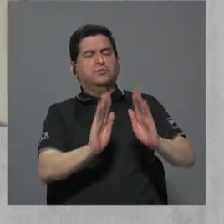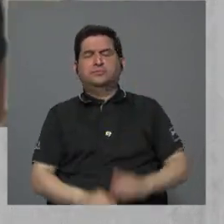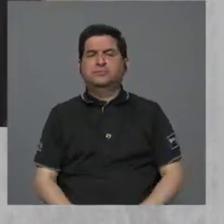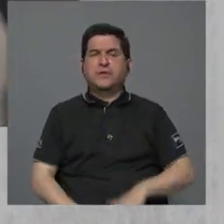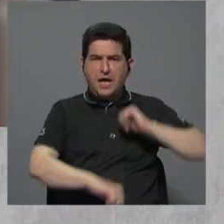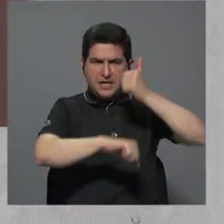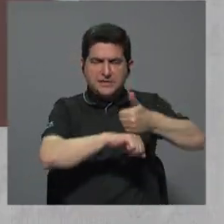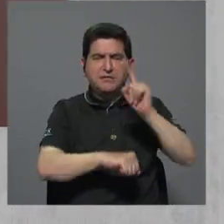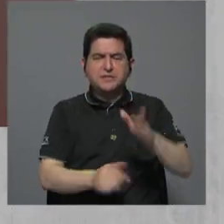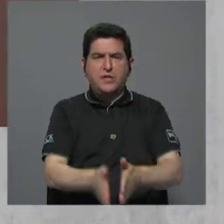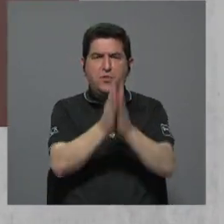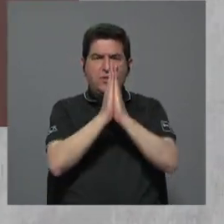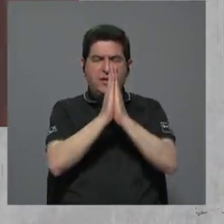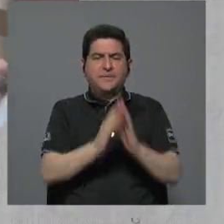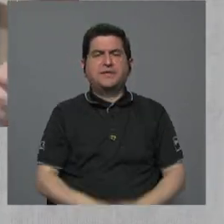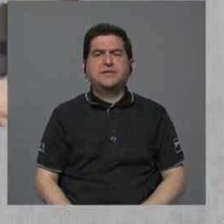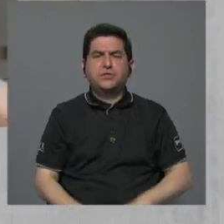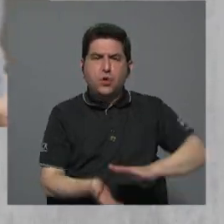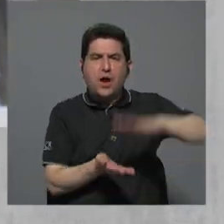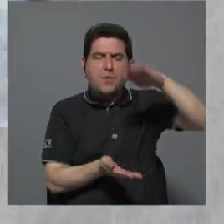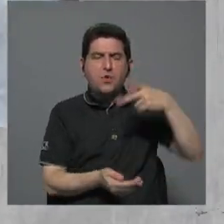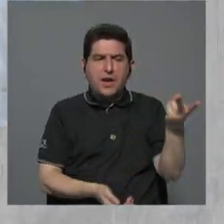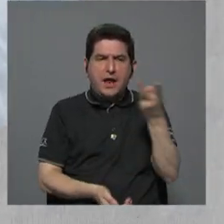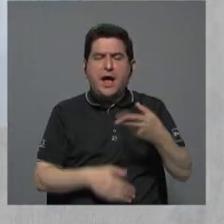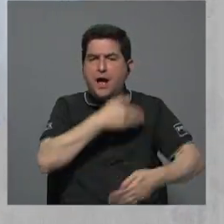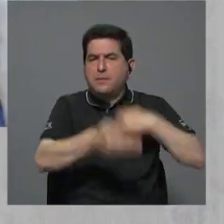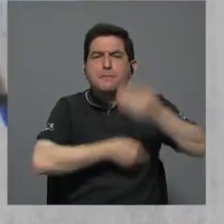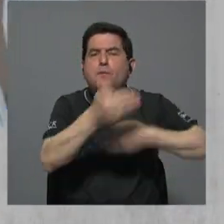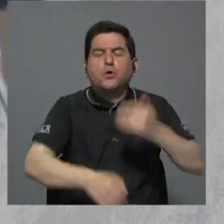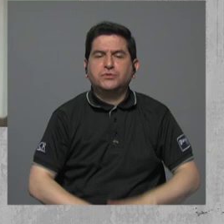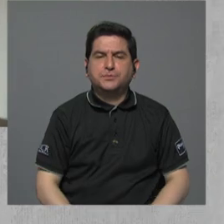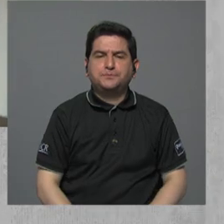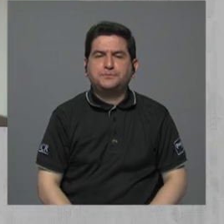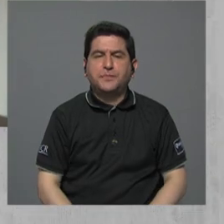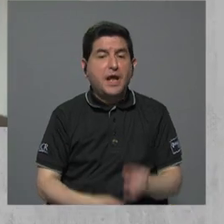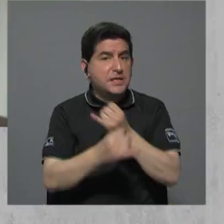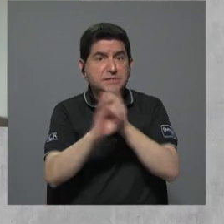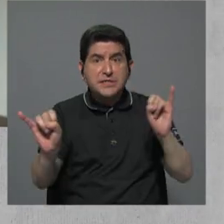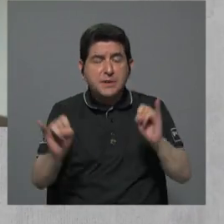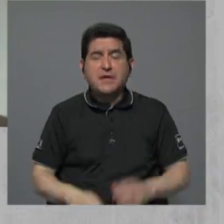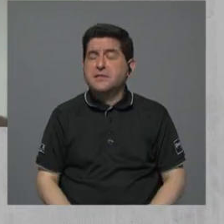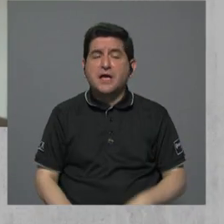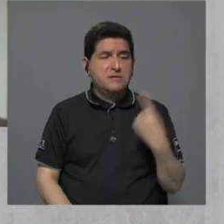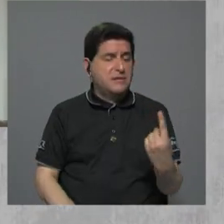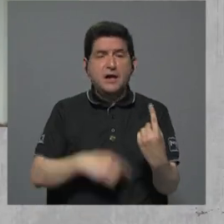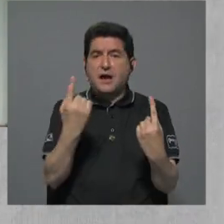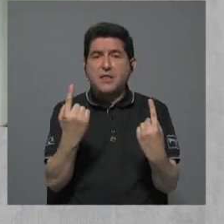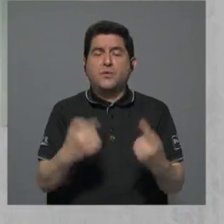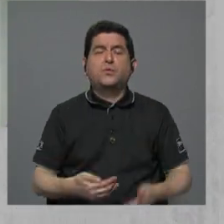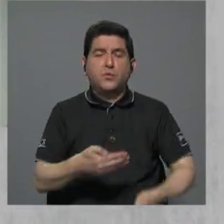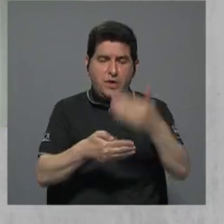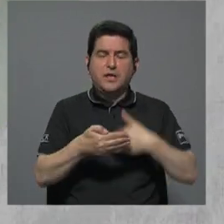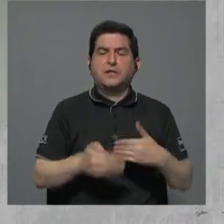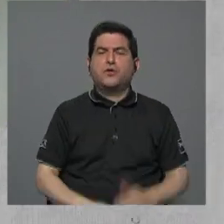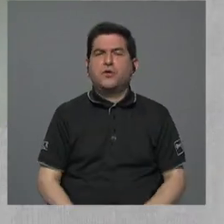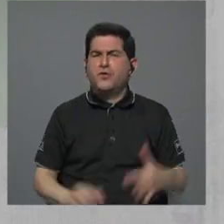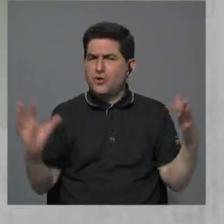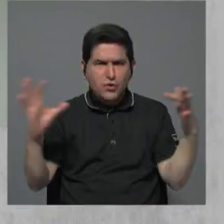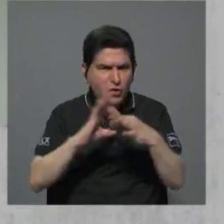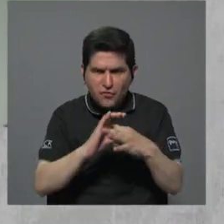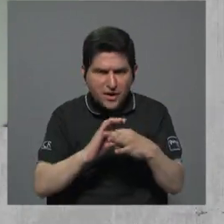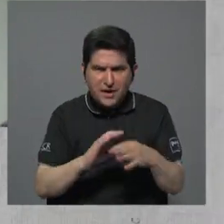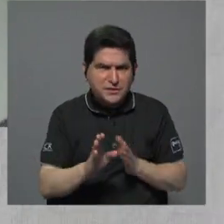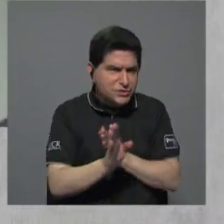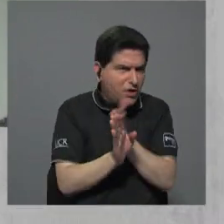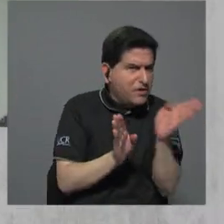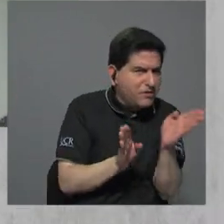interpondrá un recurso para que se acumulen ambas causas. Es dependiente y se ha tramitado de manera independiente el caso anterior. ¿No tiene relación indirecta,